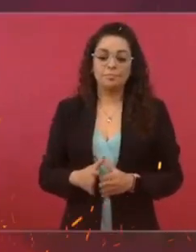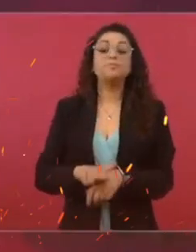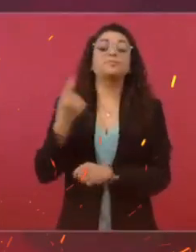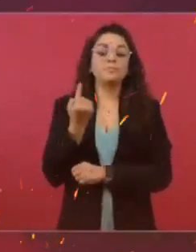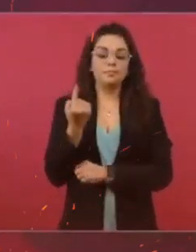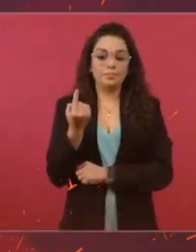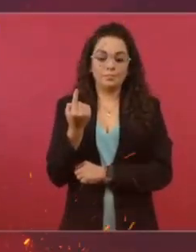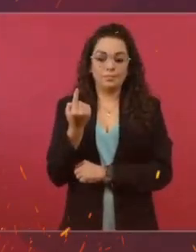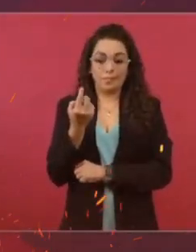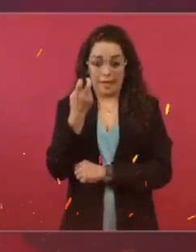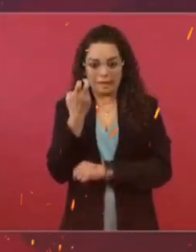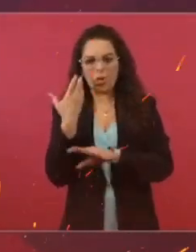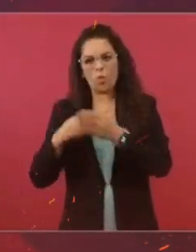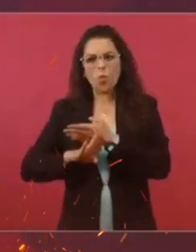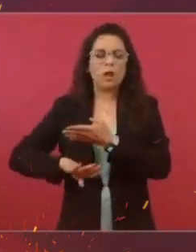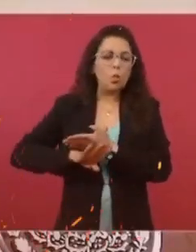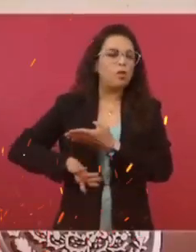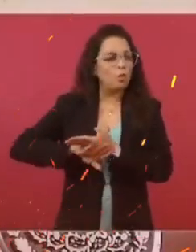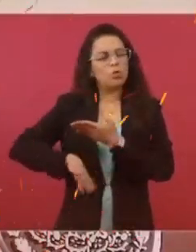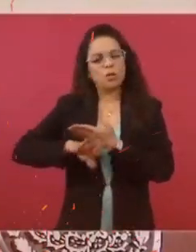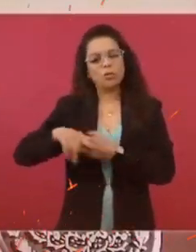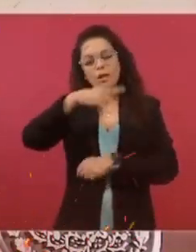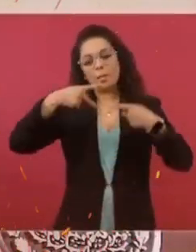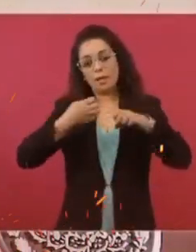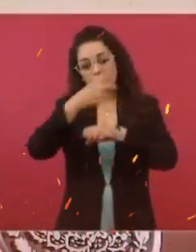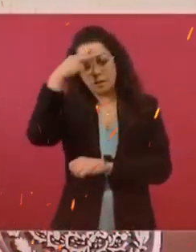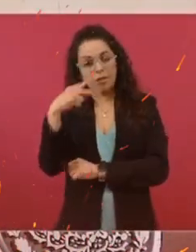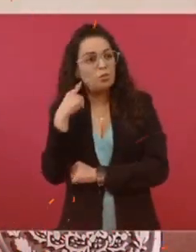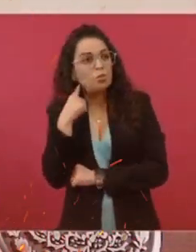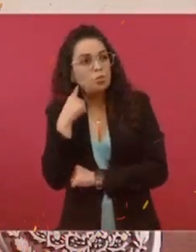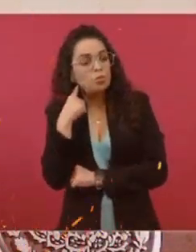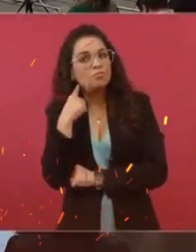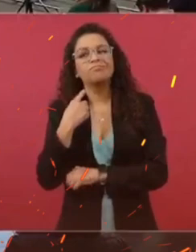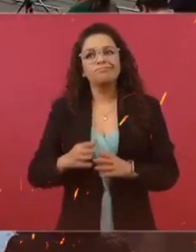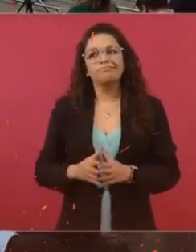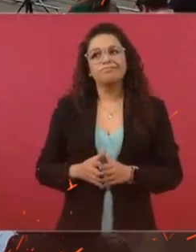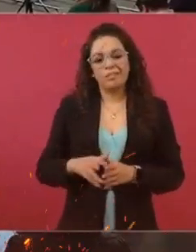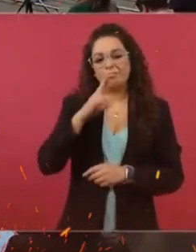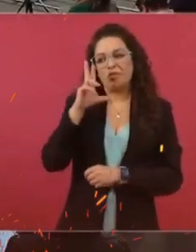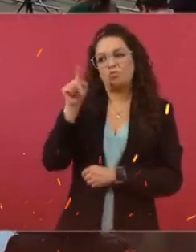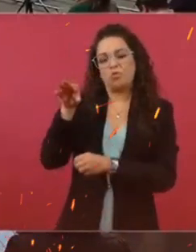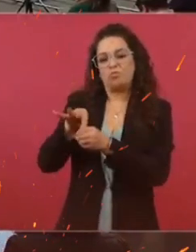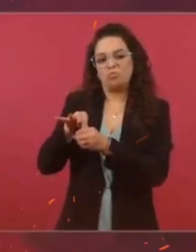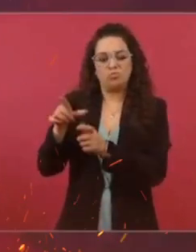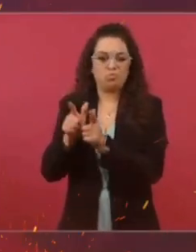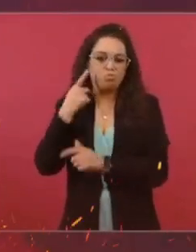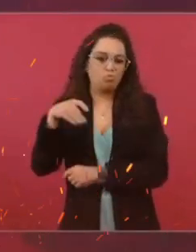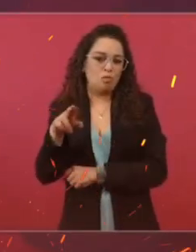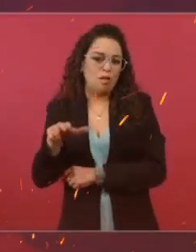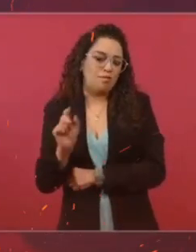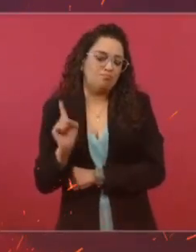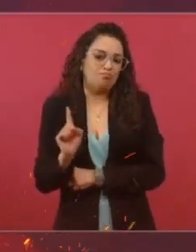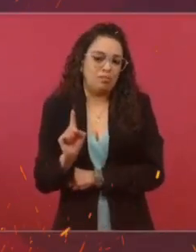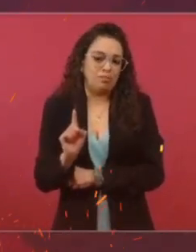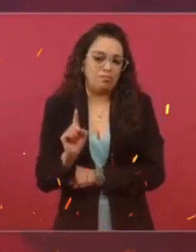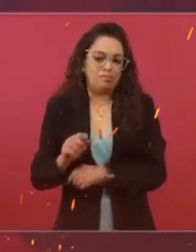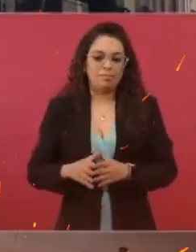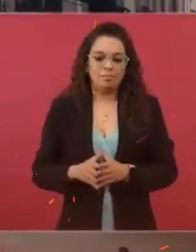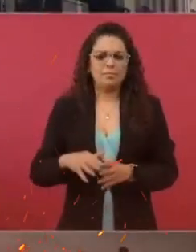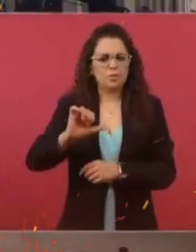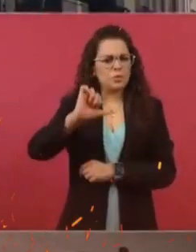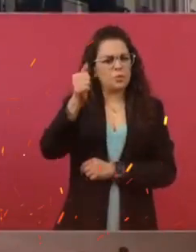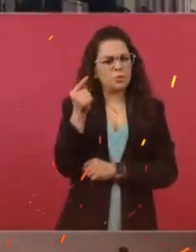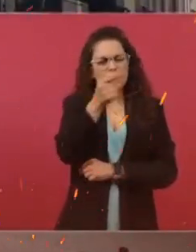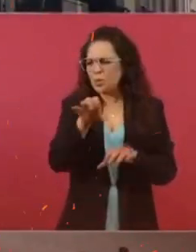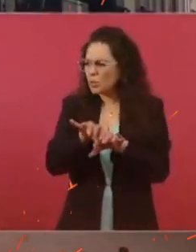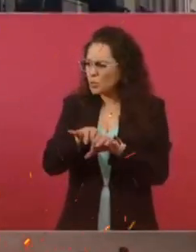opinión de los habitantes del Estado de México. No solamente ustedes. O si hacemos lo mismo con... ¿Cómo se llama la otra